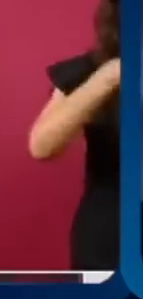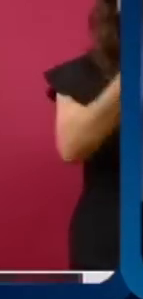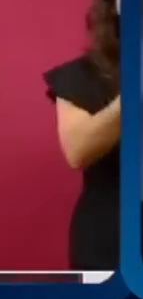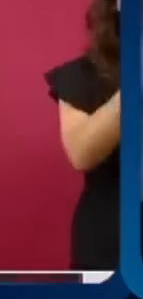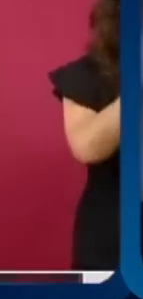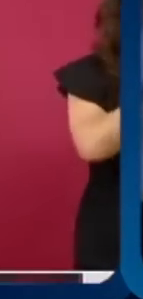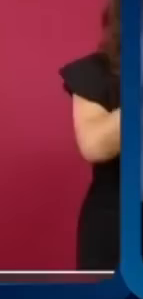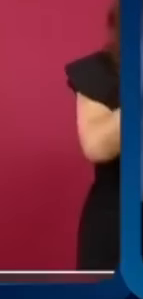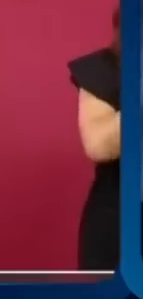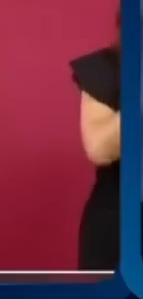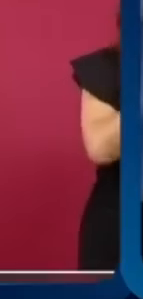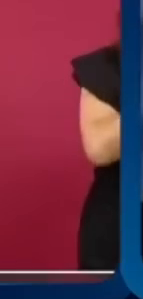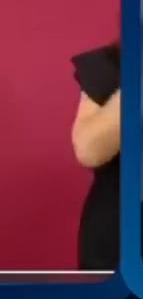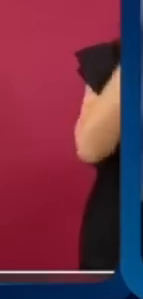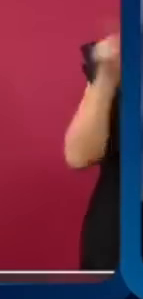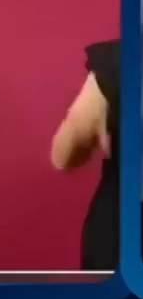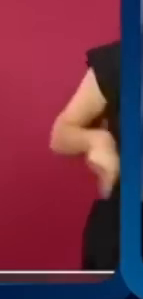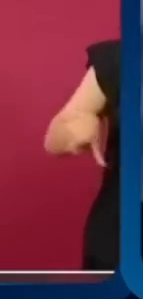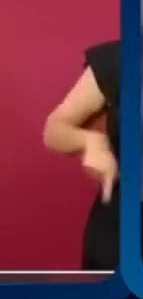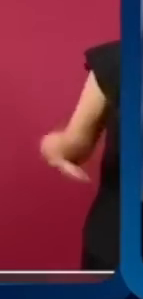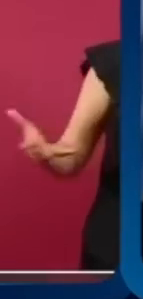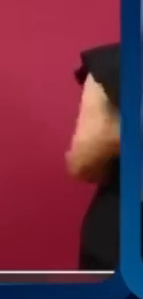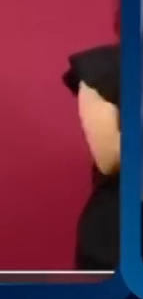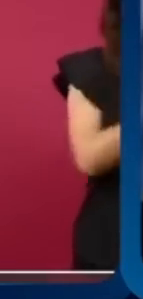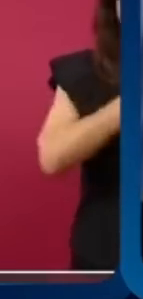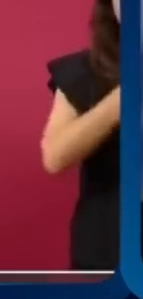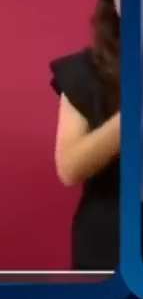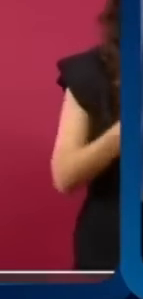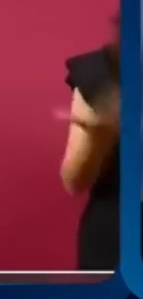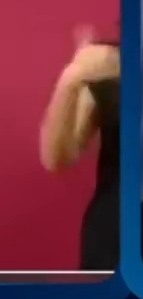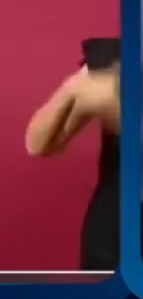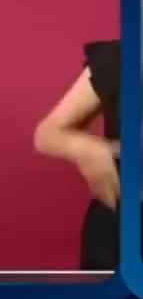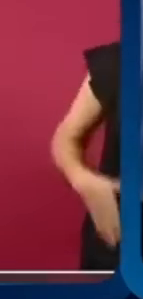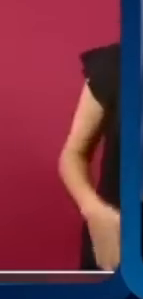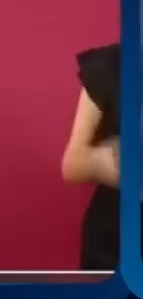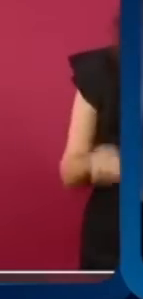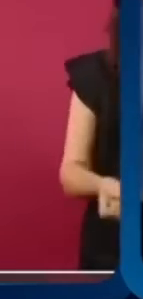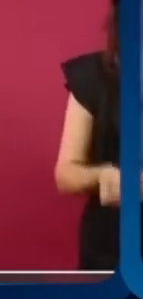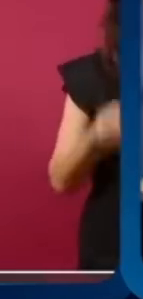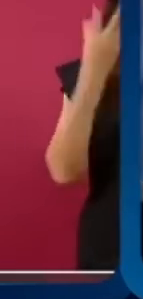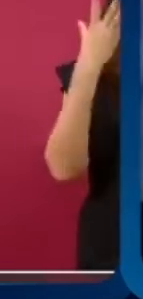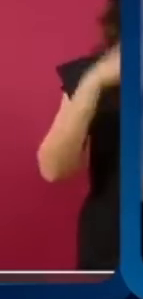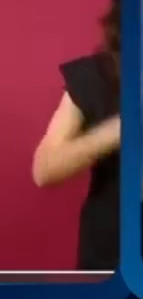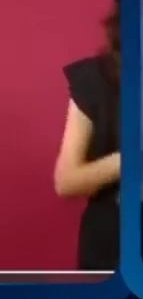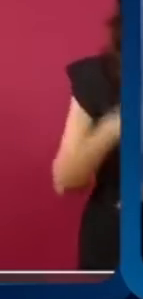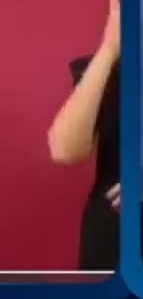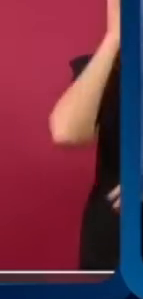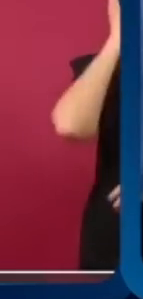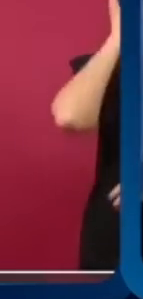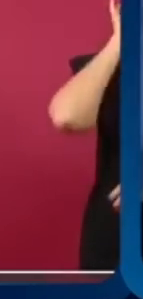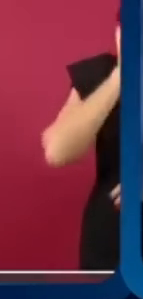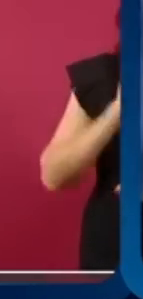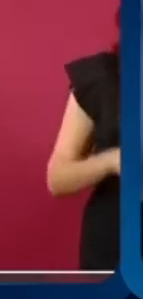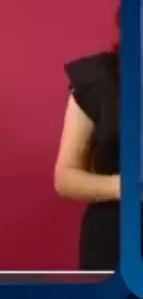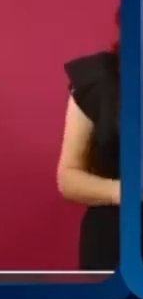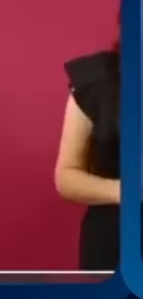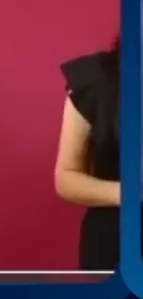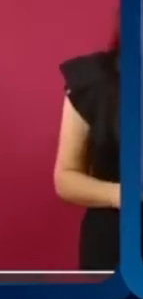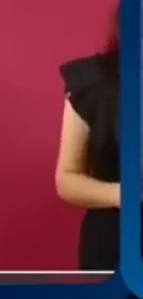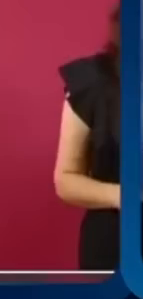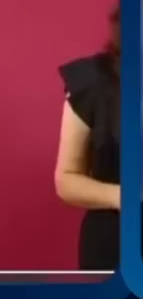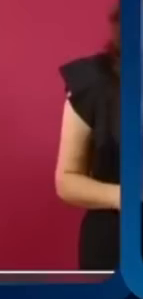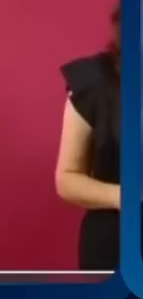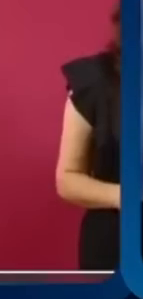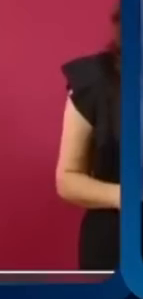incluso con actualización, lo que